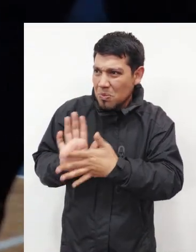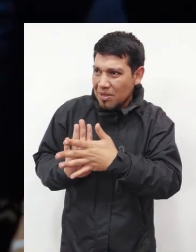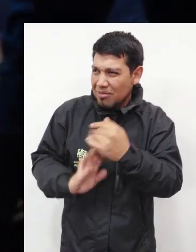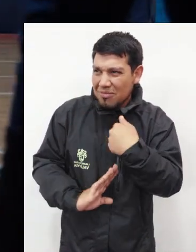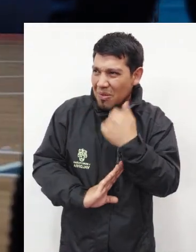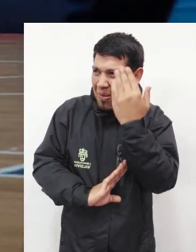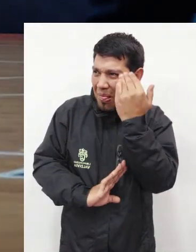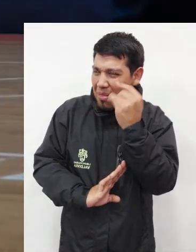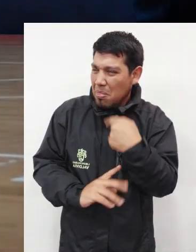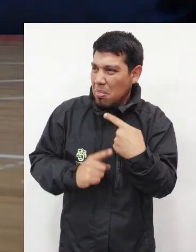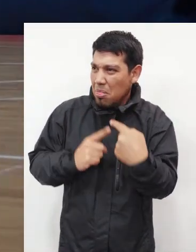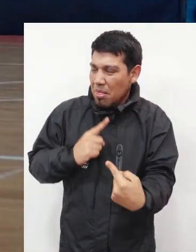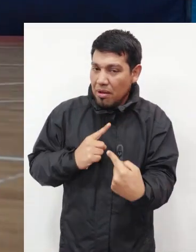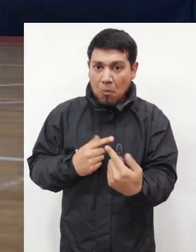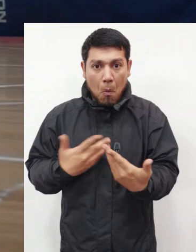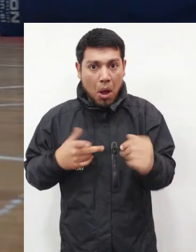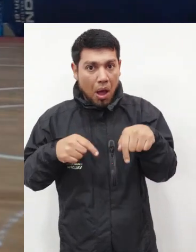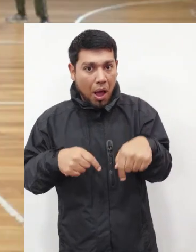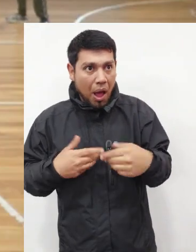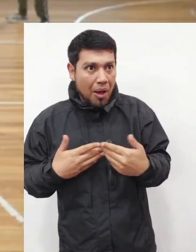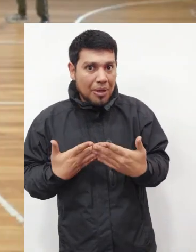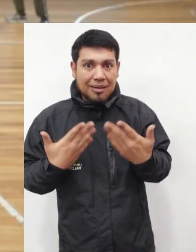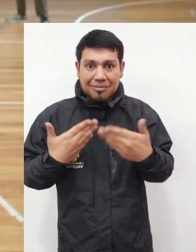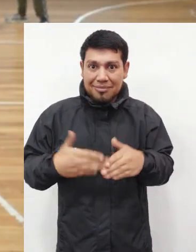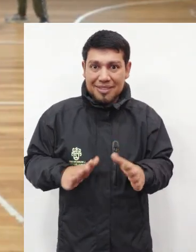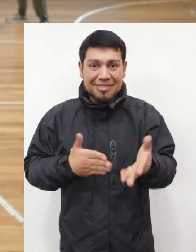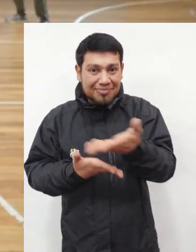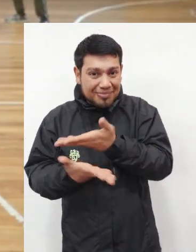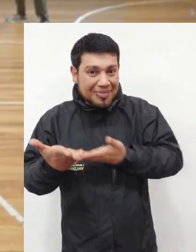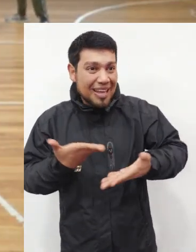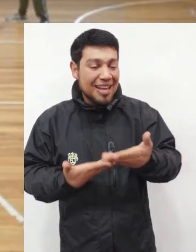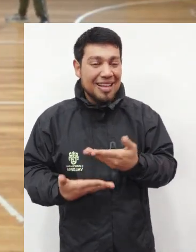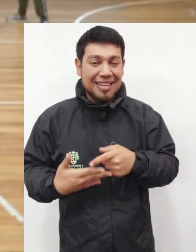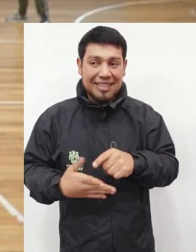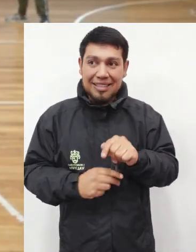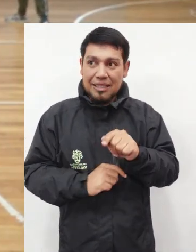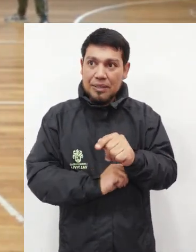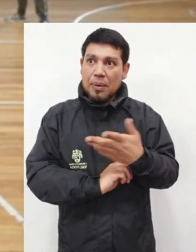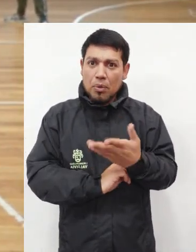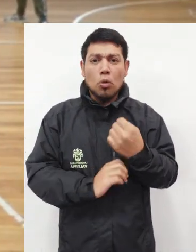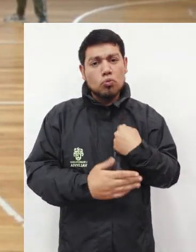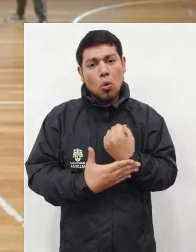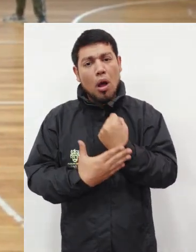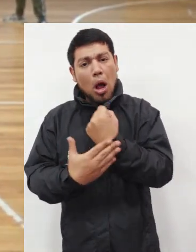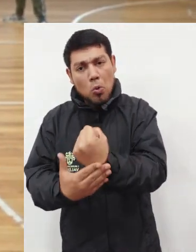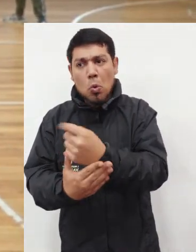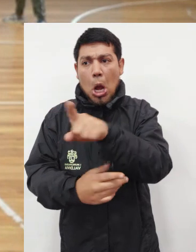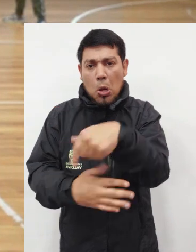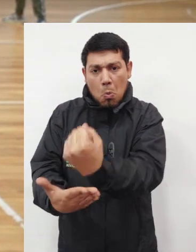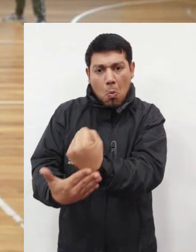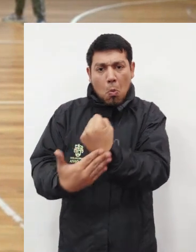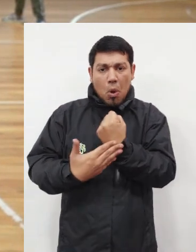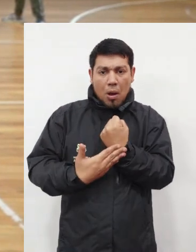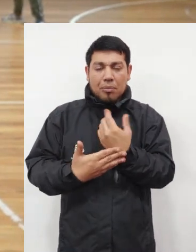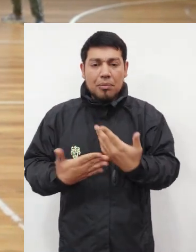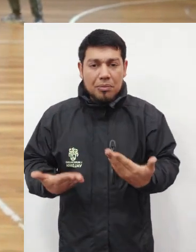conversaban y yo no entendía nada, y ahora después de tomar el curso y participar más con ellos, ya puedo interactuar con ellos, tengo una